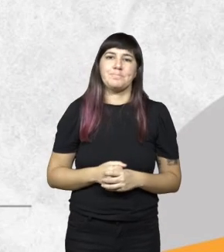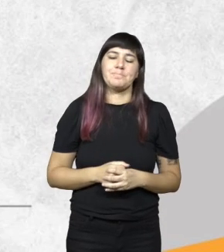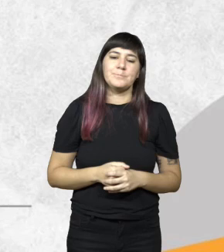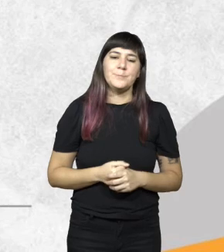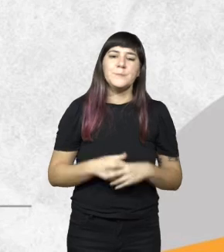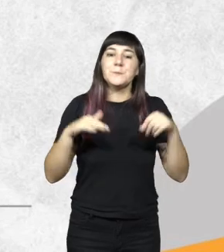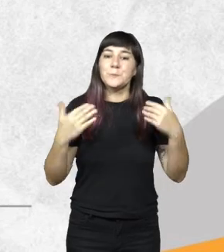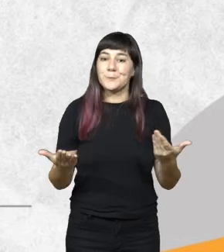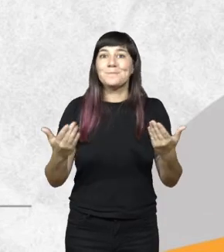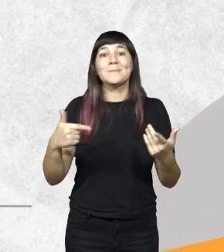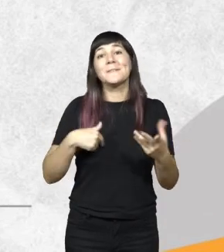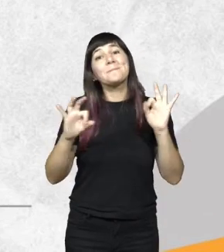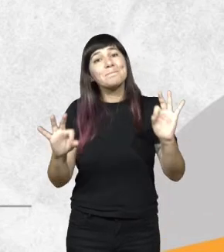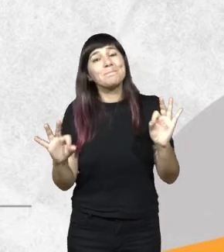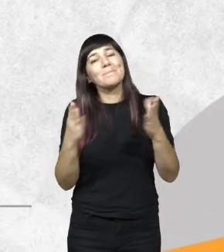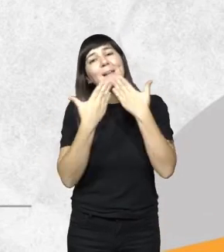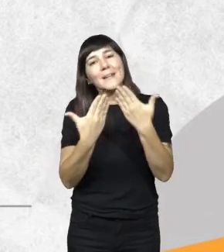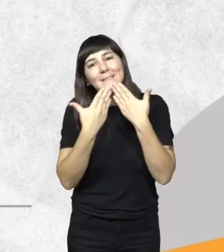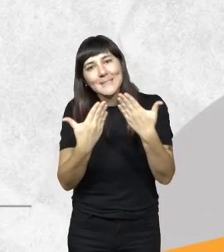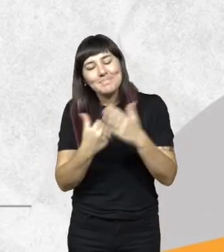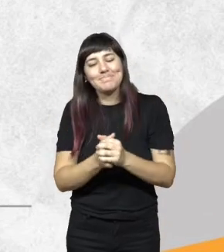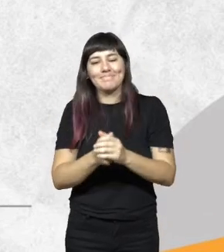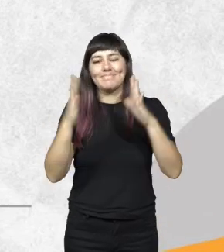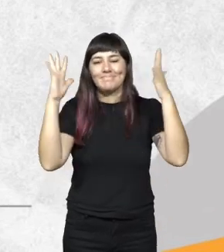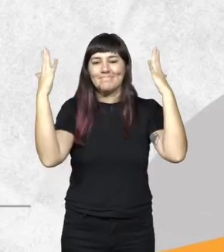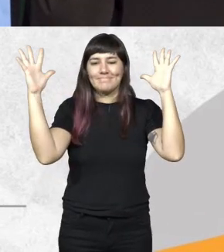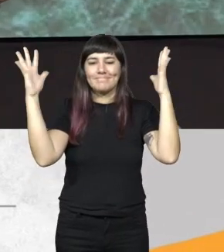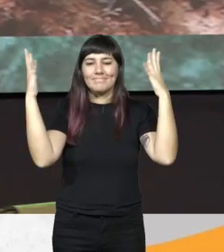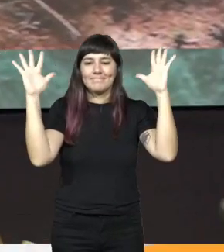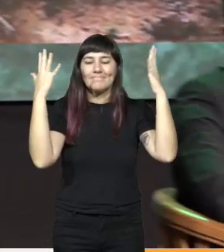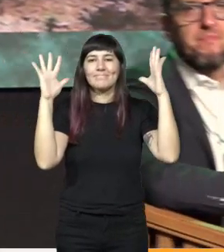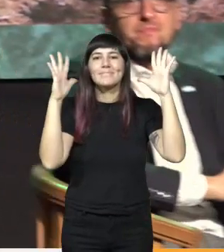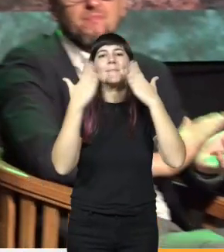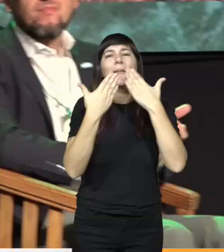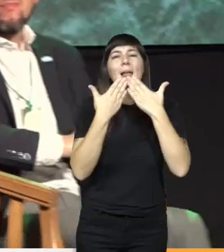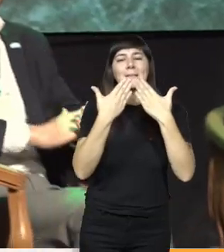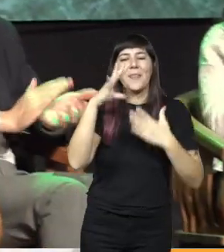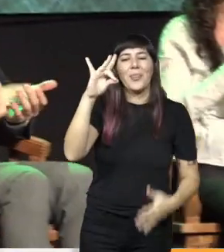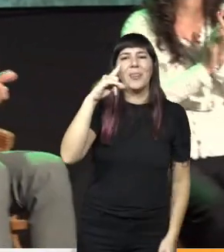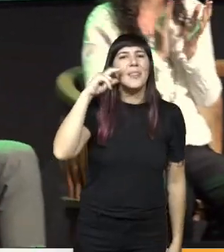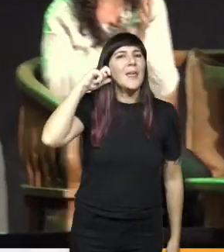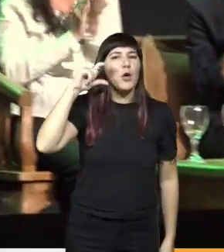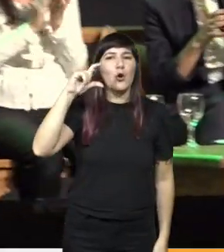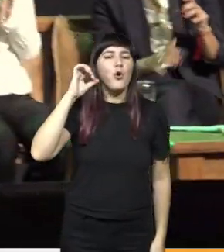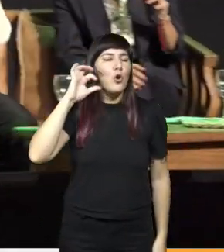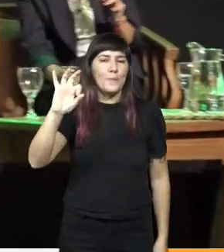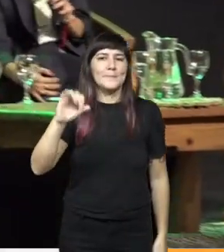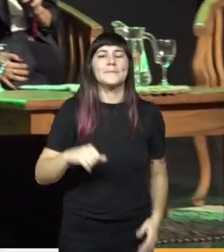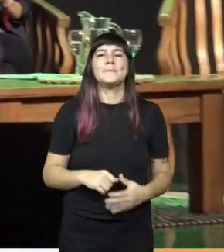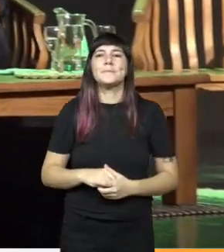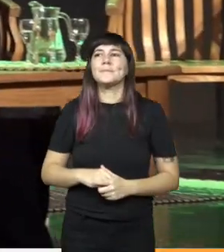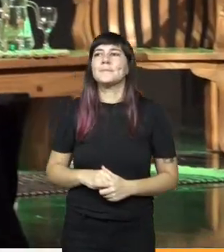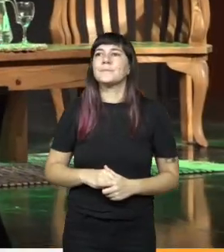bueno y eso es todo muchísimas gracias gracias Diego bueno